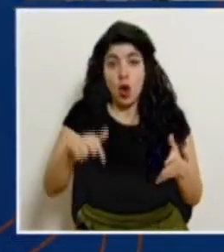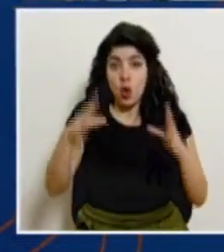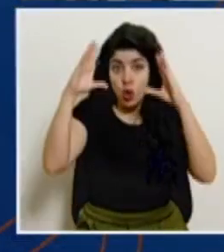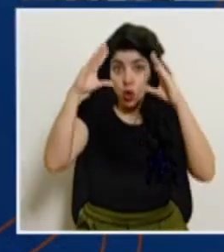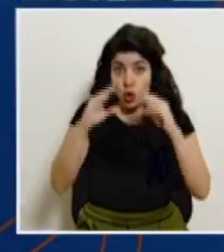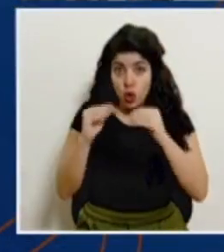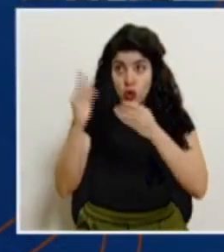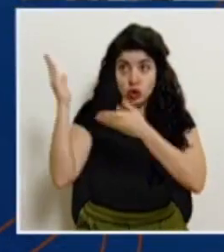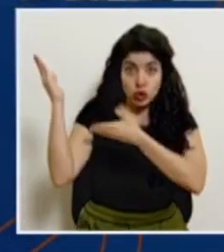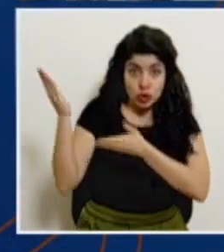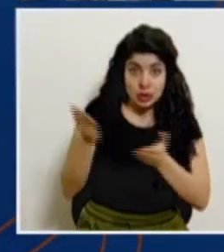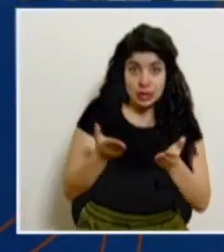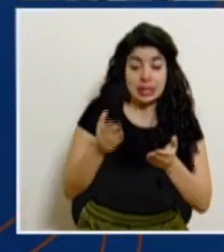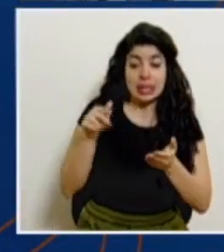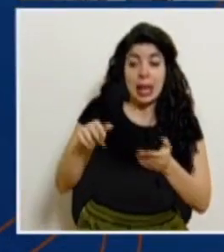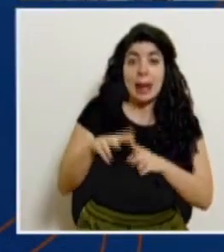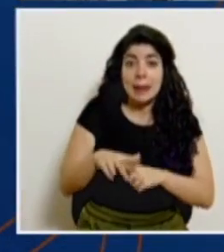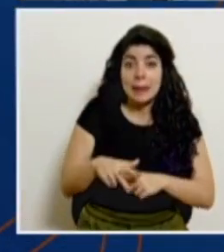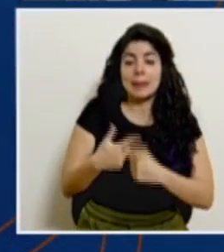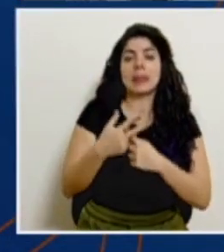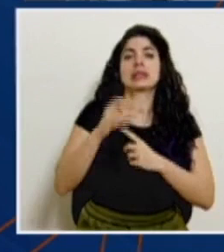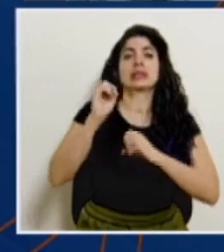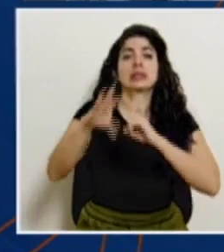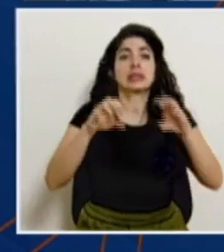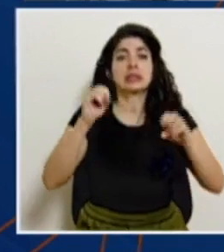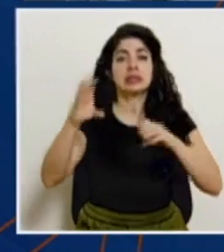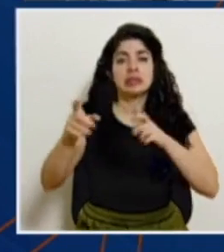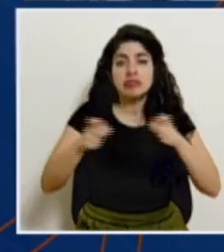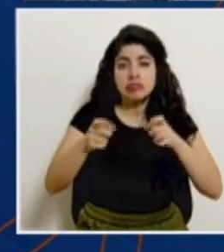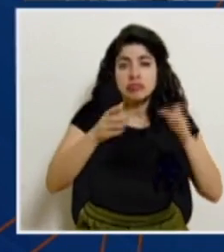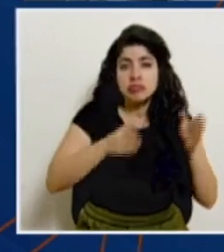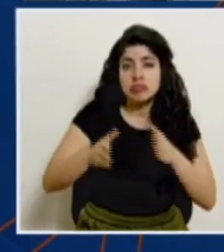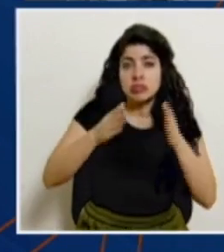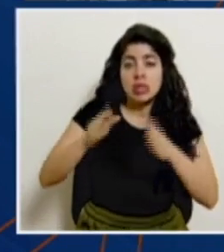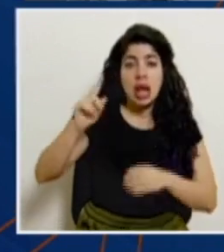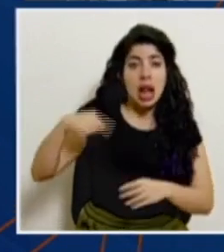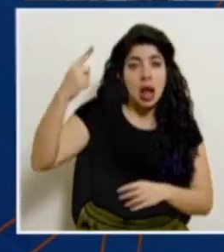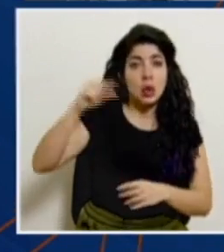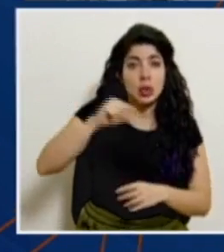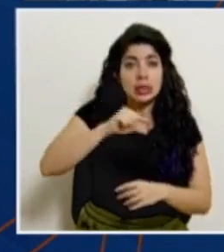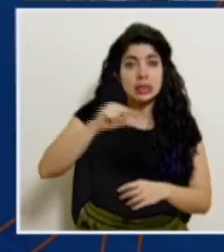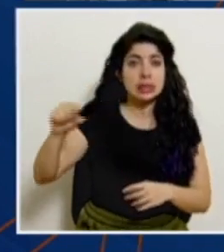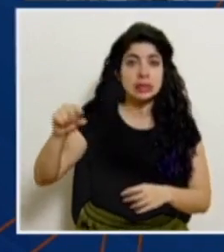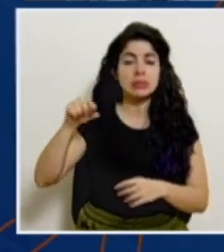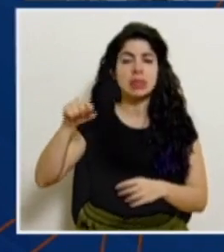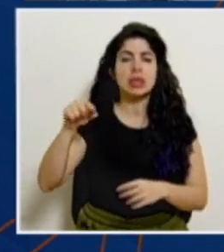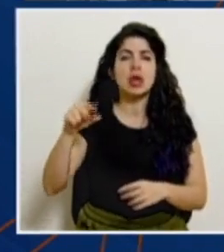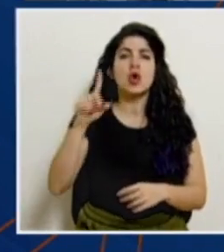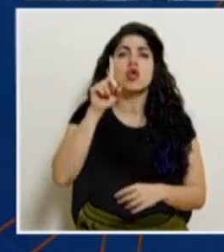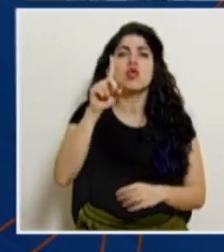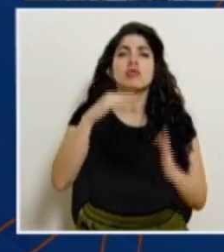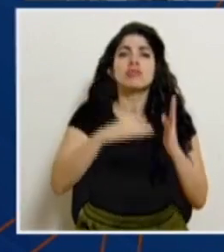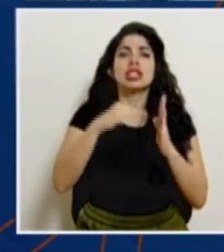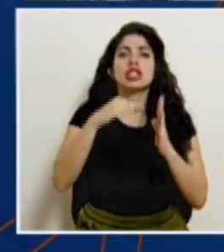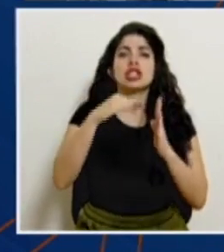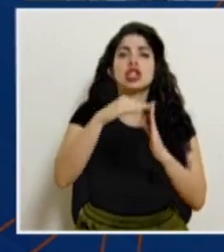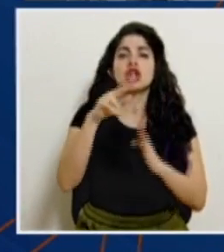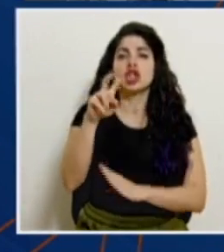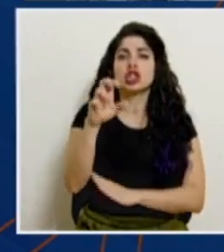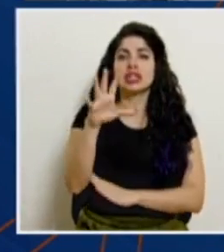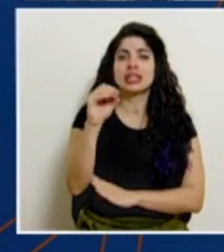noche, que comienza a distribuirse en la logística de la próxima semana, estaríamos hablando de un millón 250